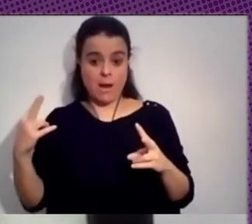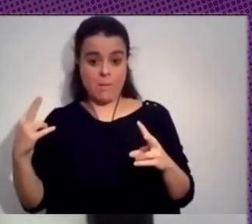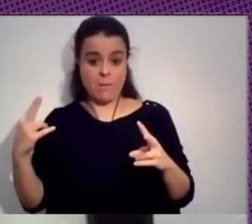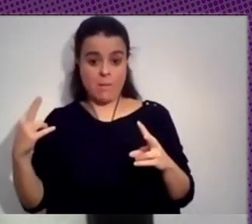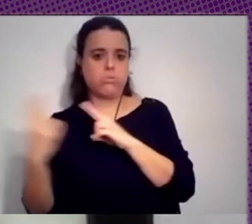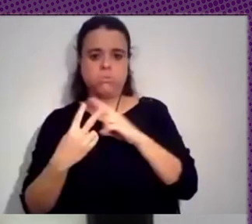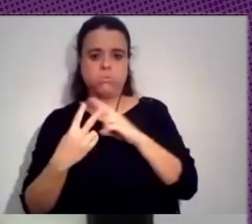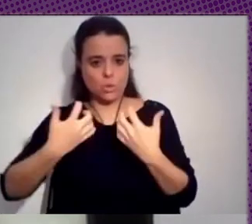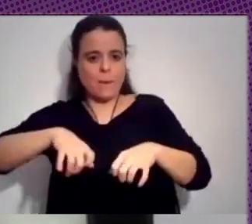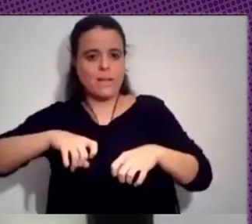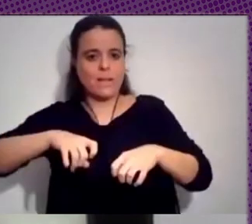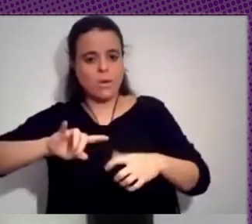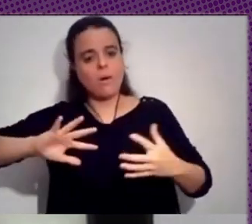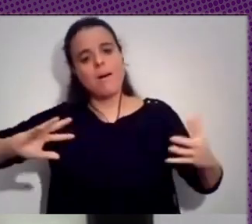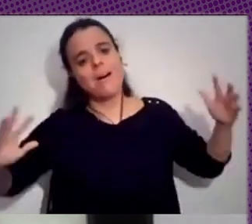voluntad colaborativa